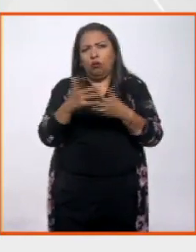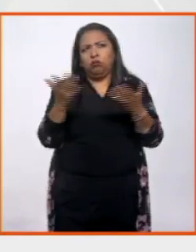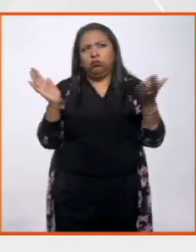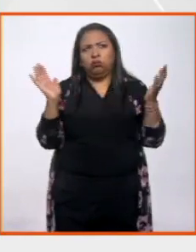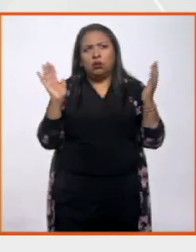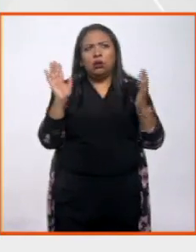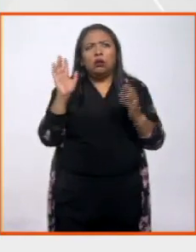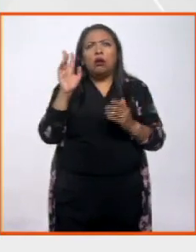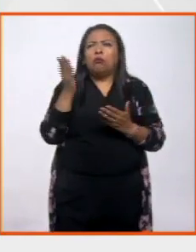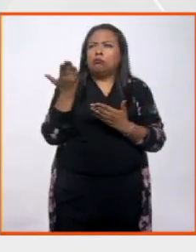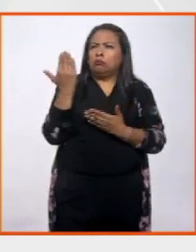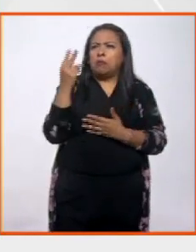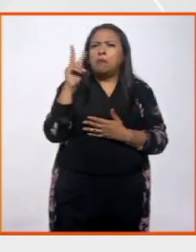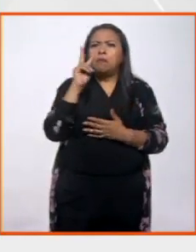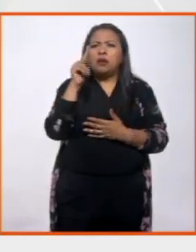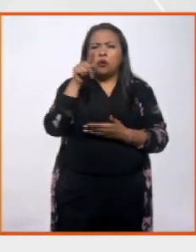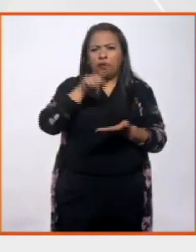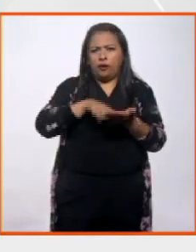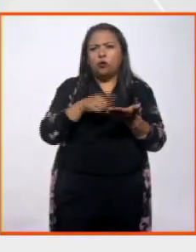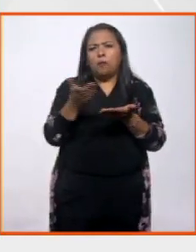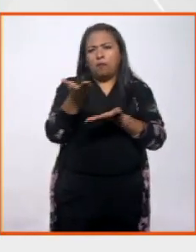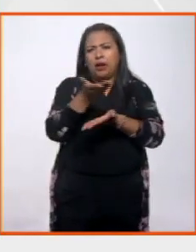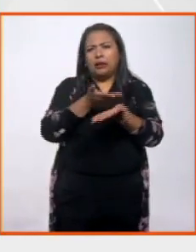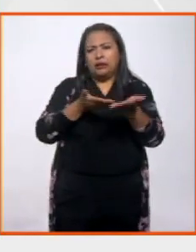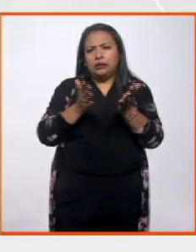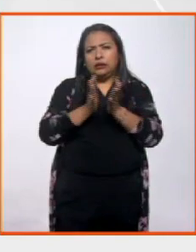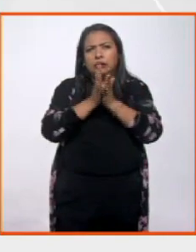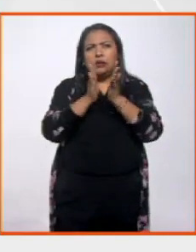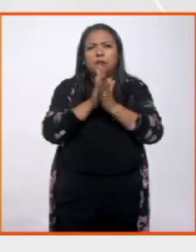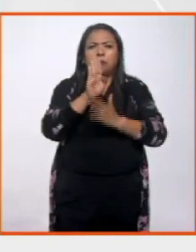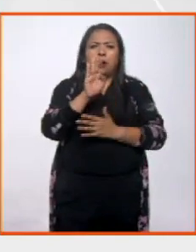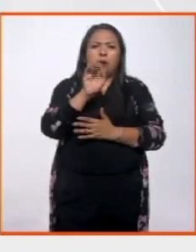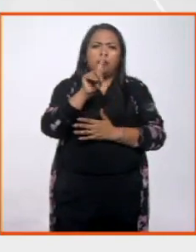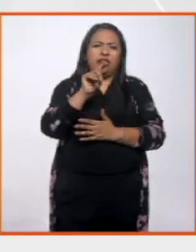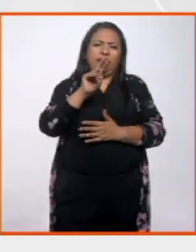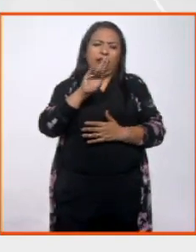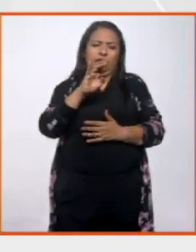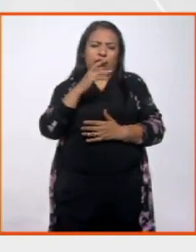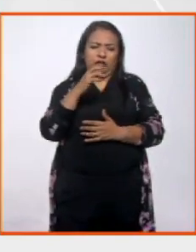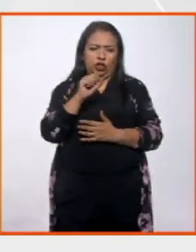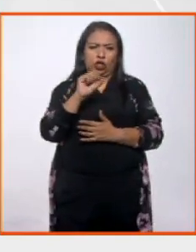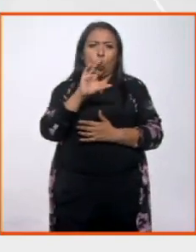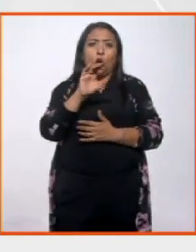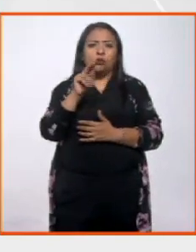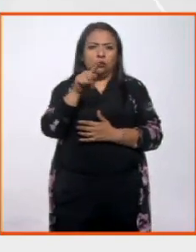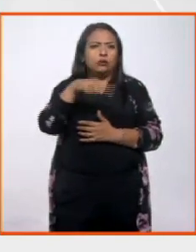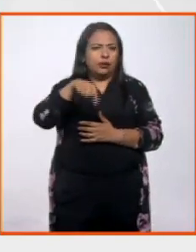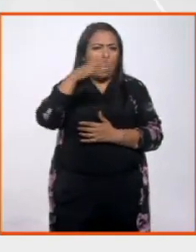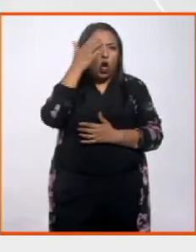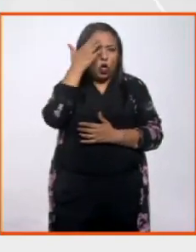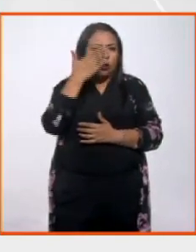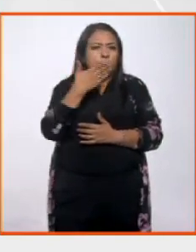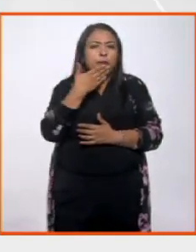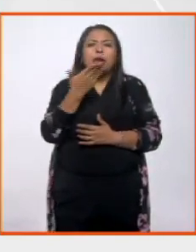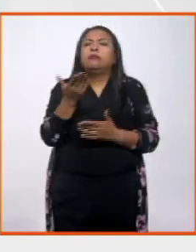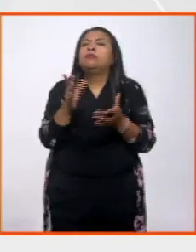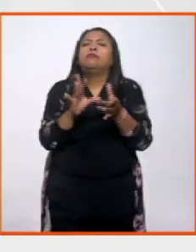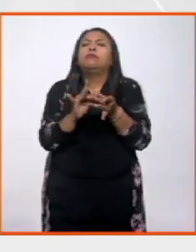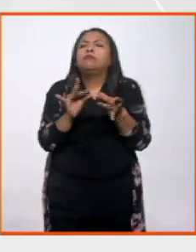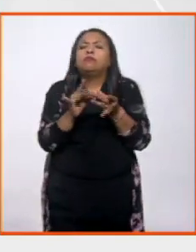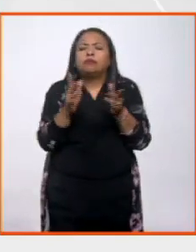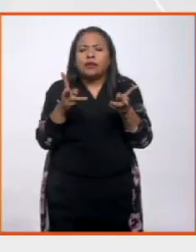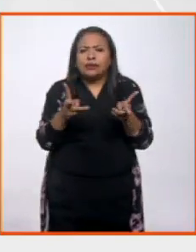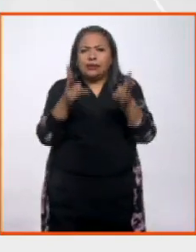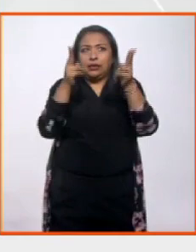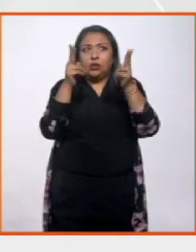Hace no mucho te vimos aquí en las colaboraciones con British Council. En fin, alguien a quien ustedes conocen muy bien y platicanos esta